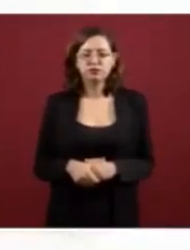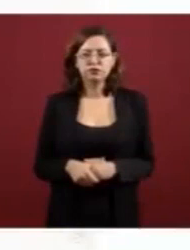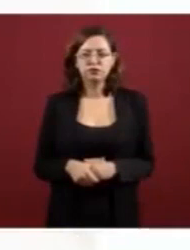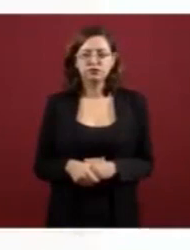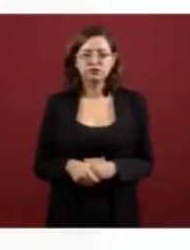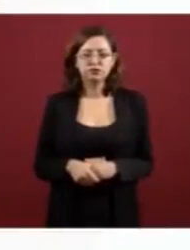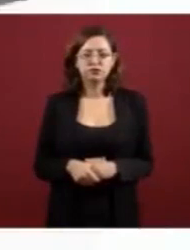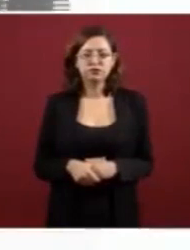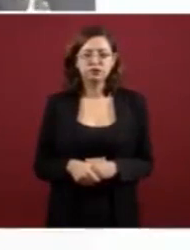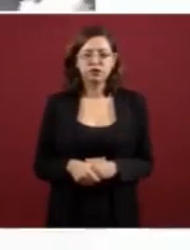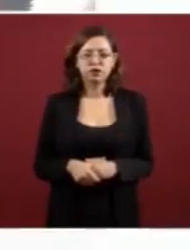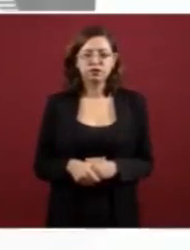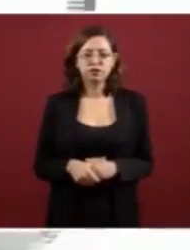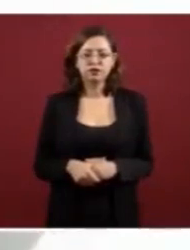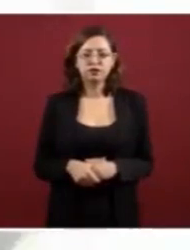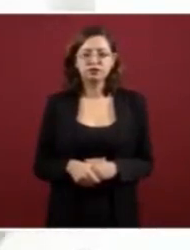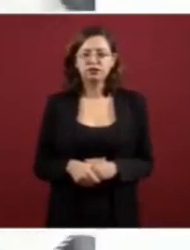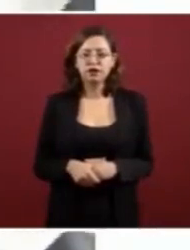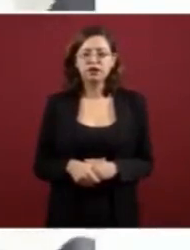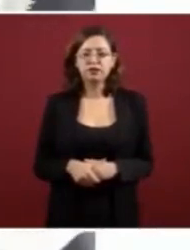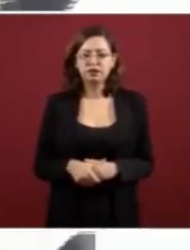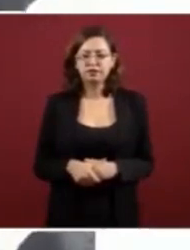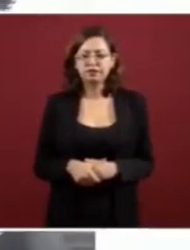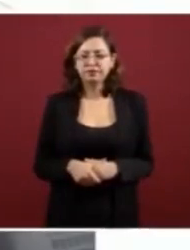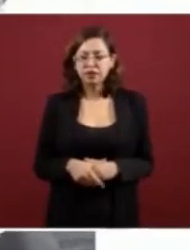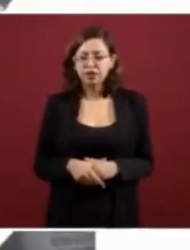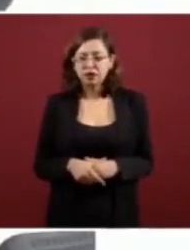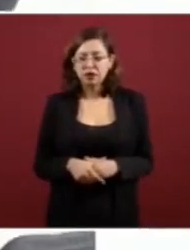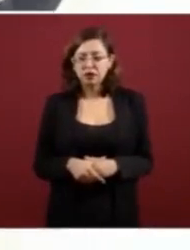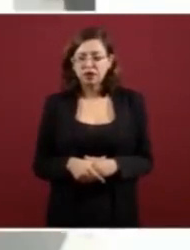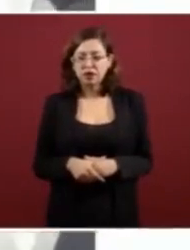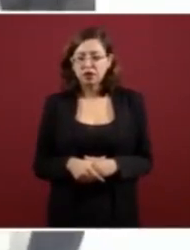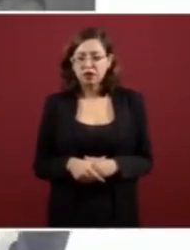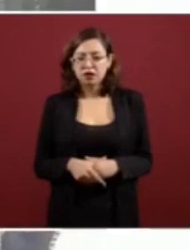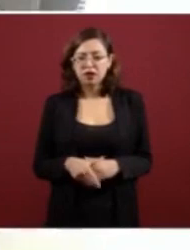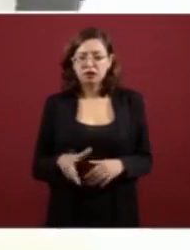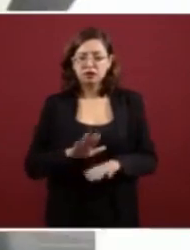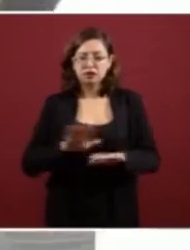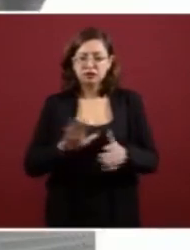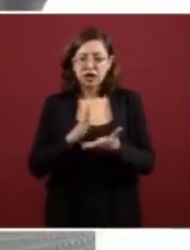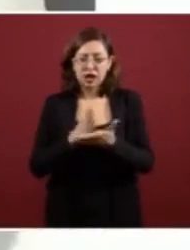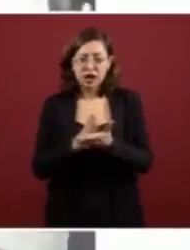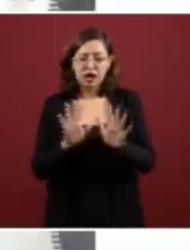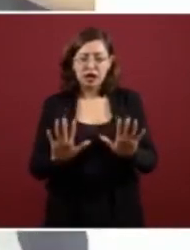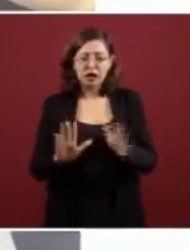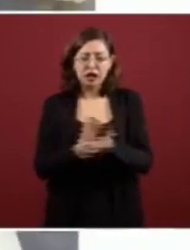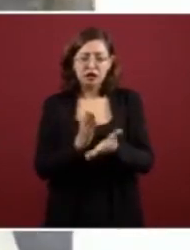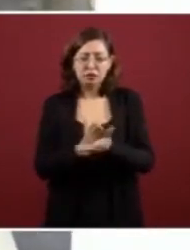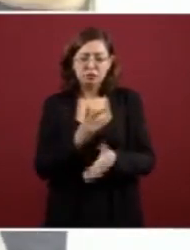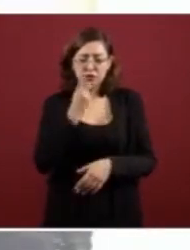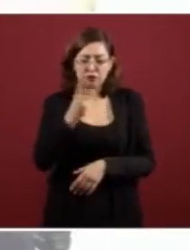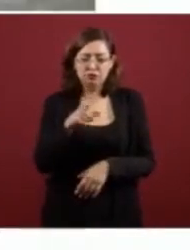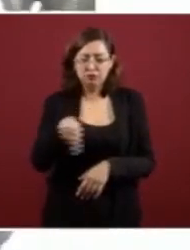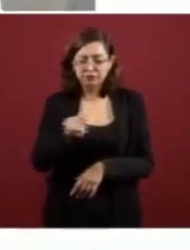que está